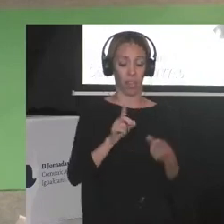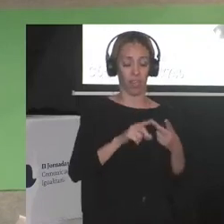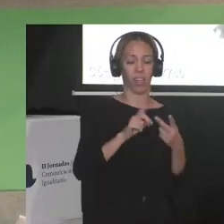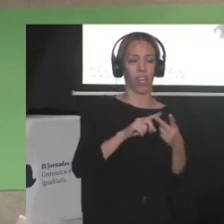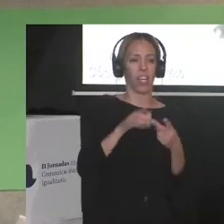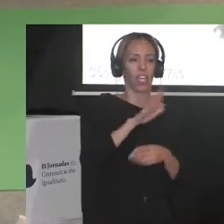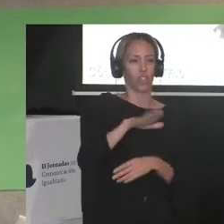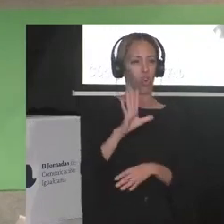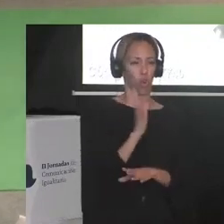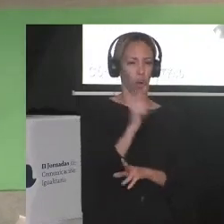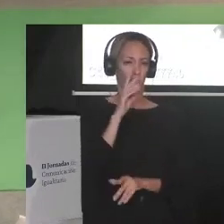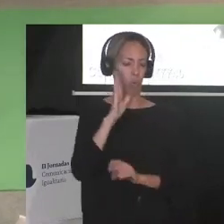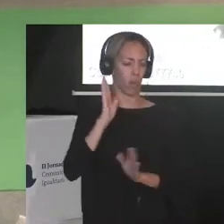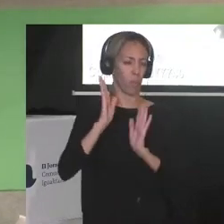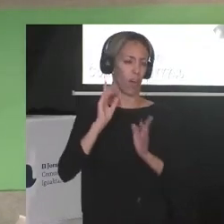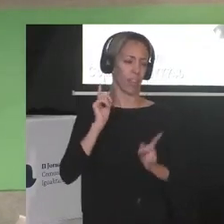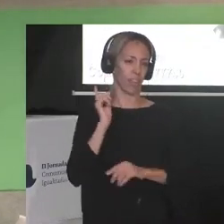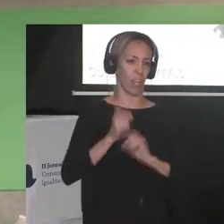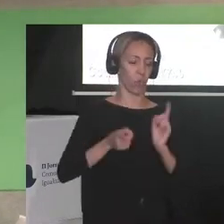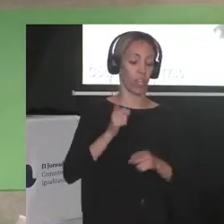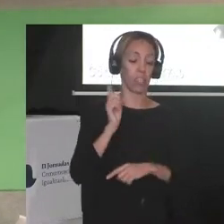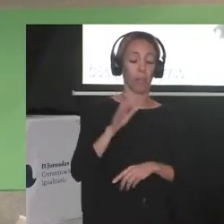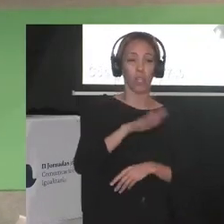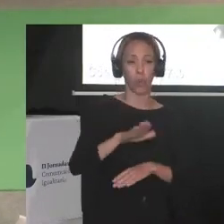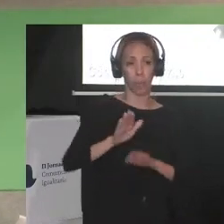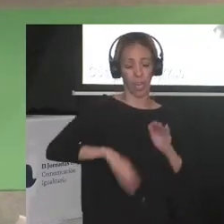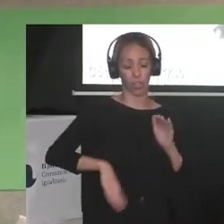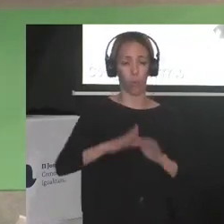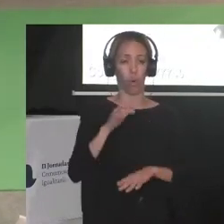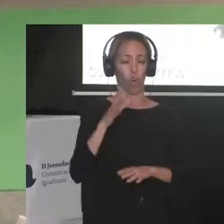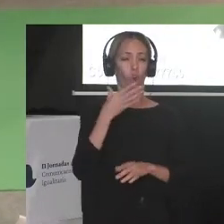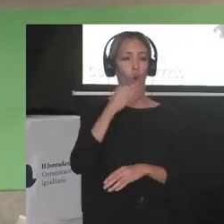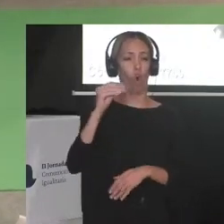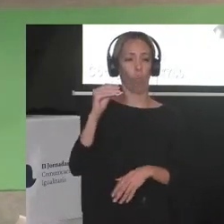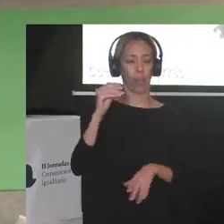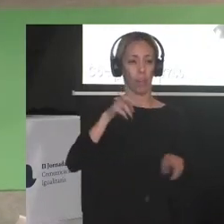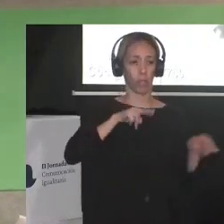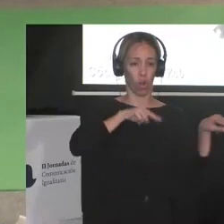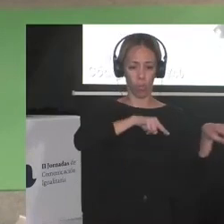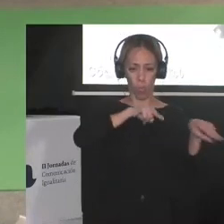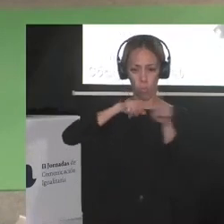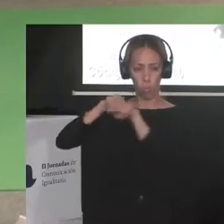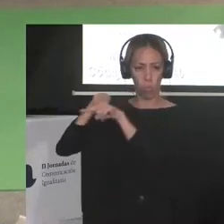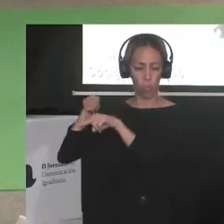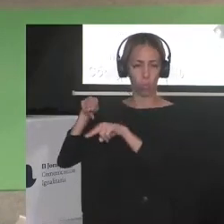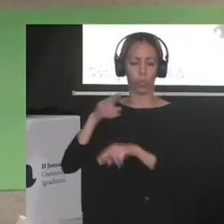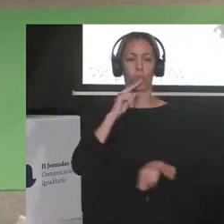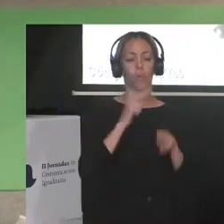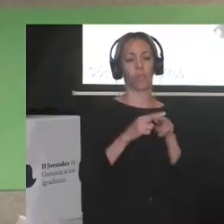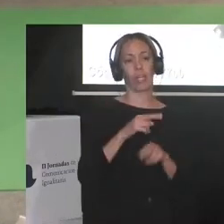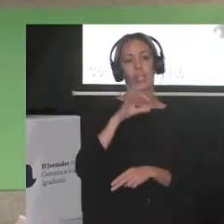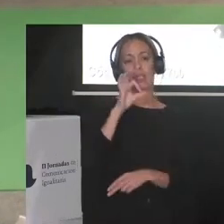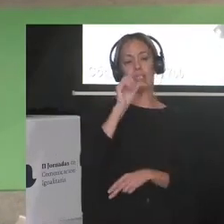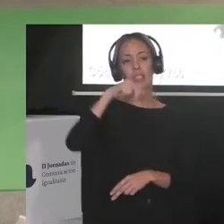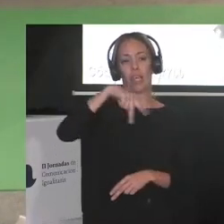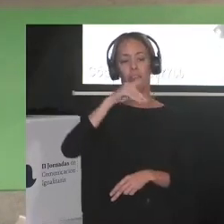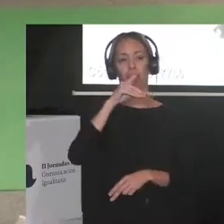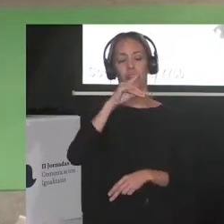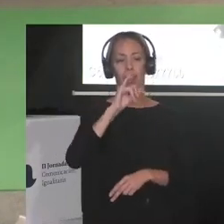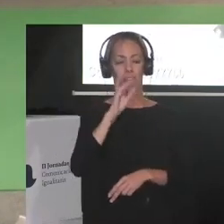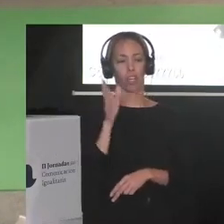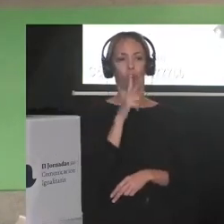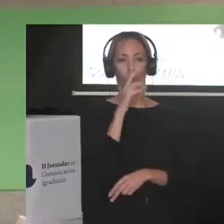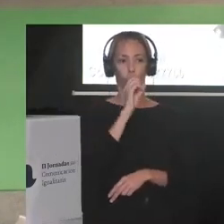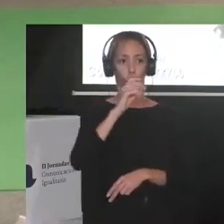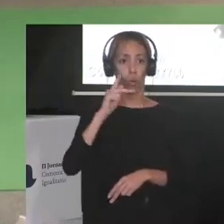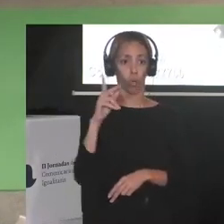dictaduras y los 20 pequeños asesinados por un joven pistolero en la escuela infantil Sandy Hook volvieron